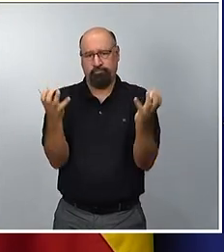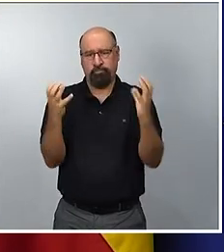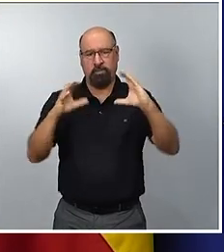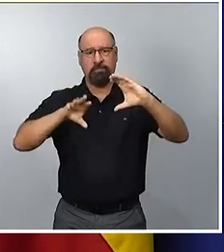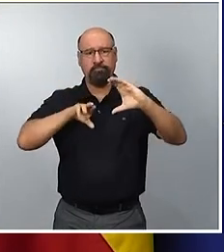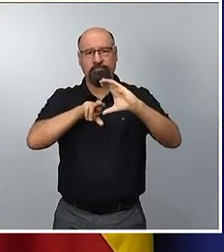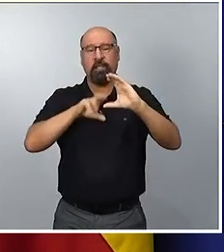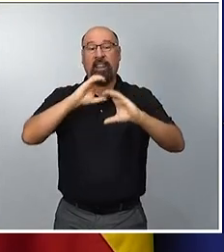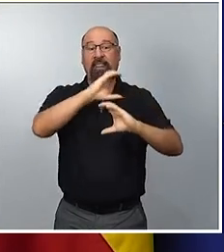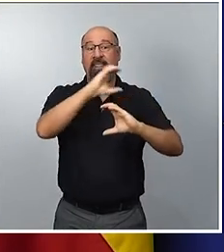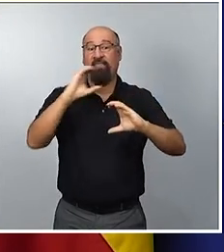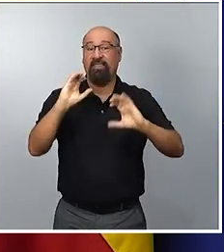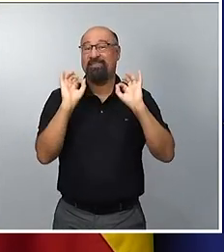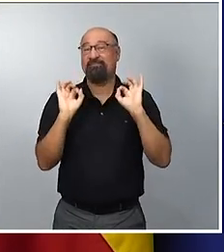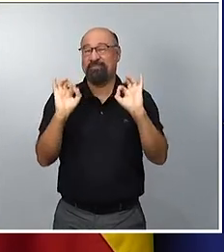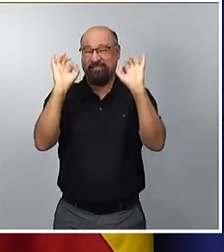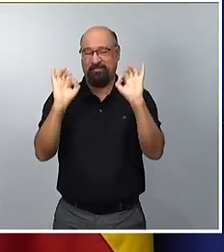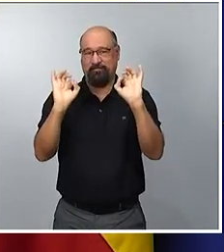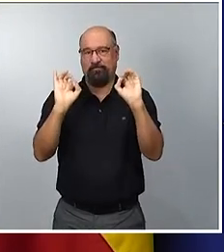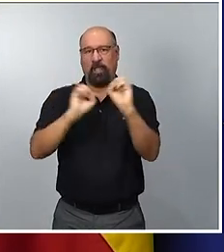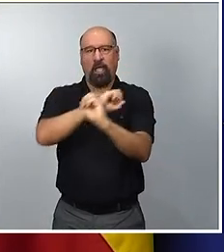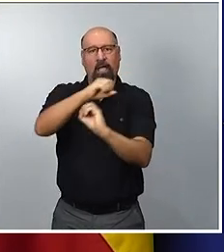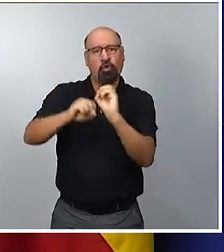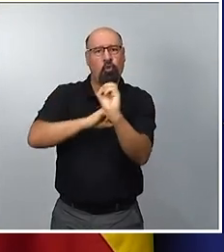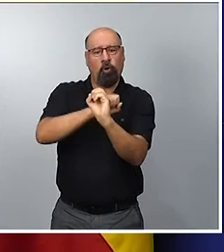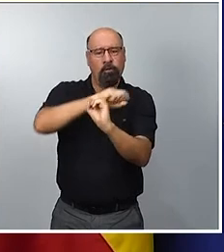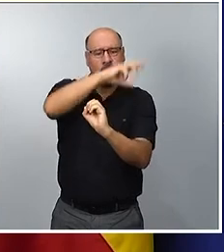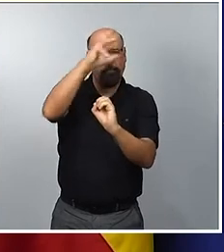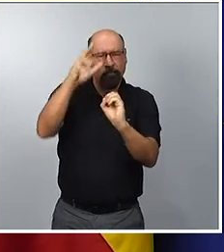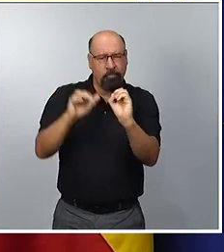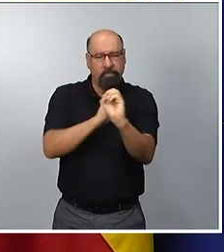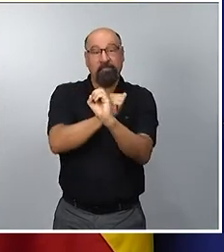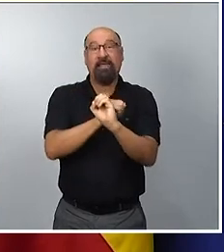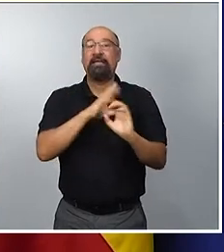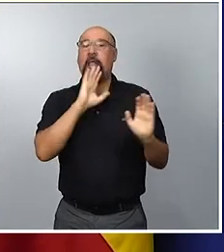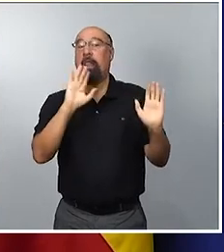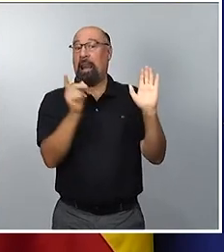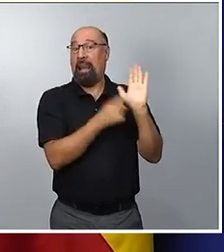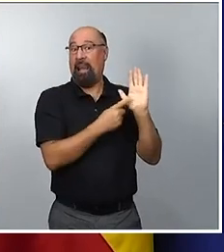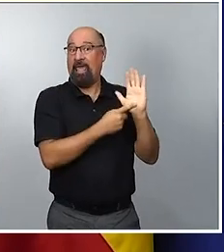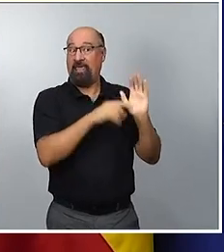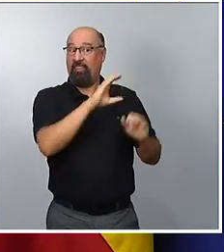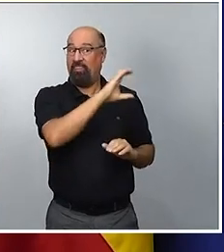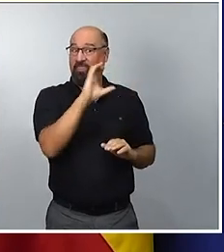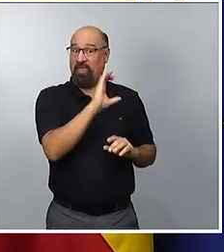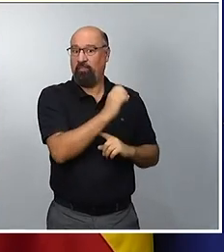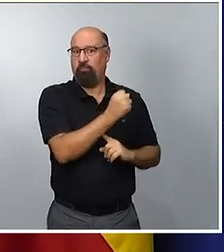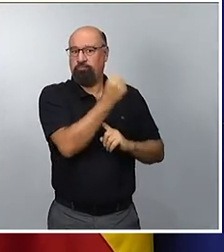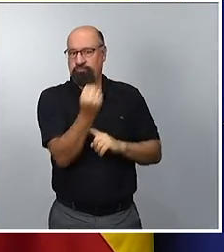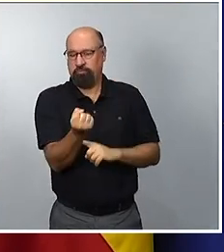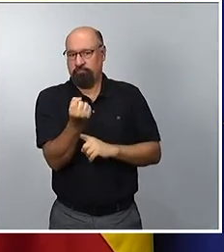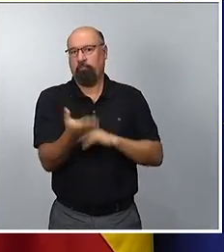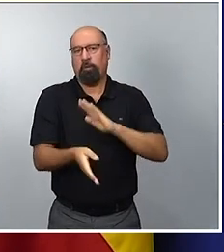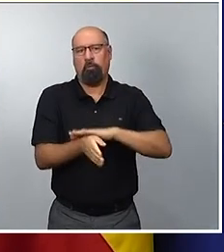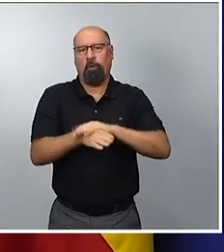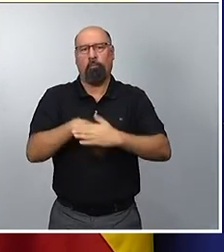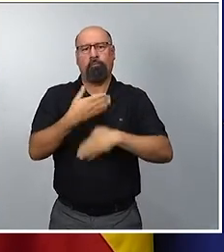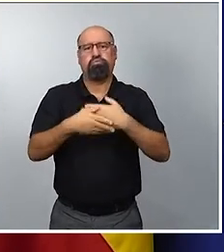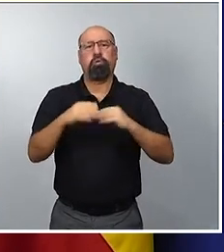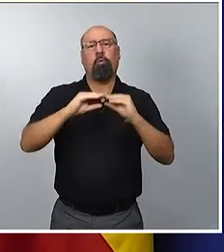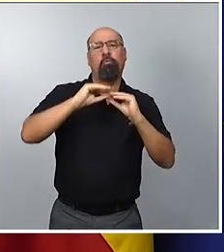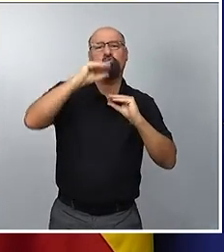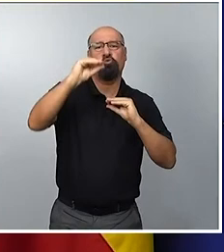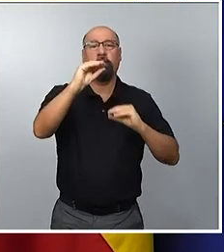en nuestro país. Esta infraestructura da respuesta a la ley de ciencia que nos indicaba el camino a seguir, con más financiación, sí,